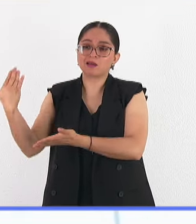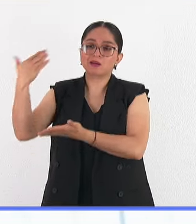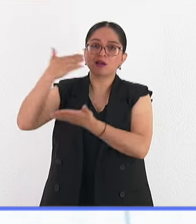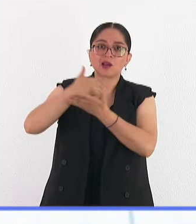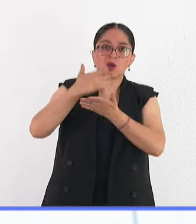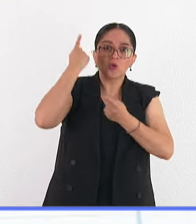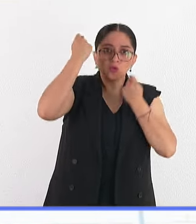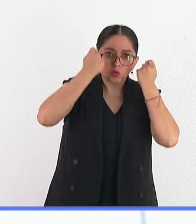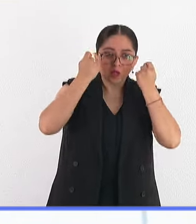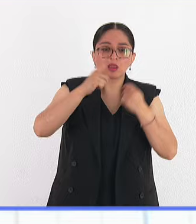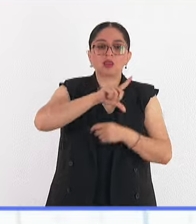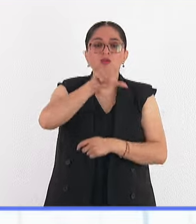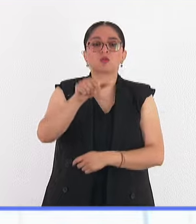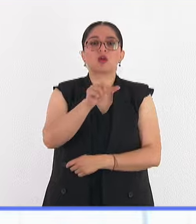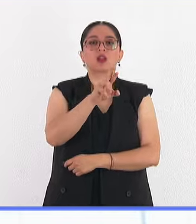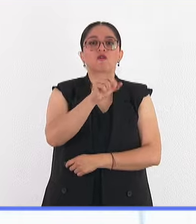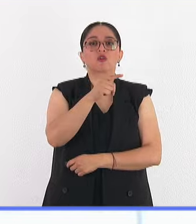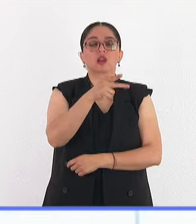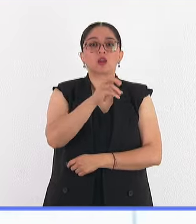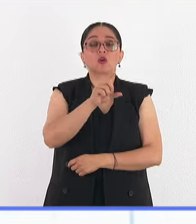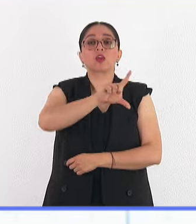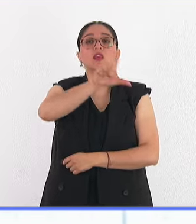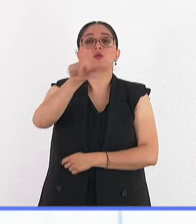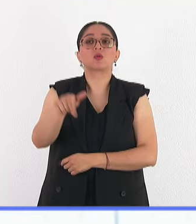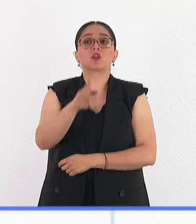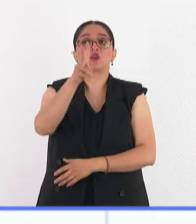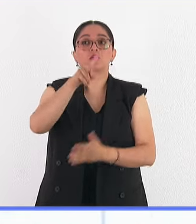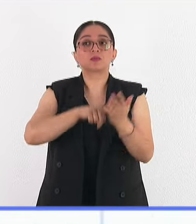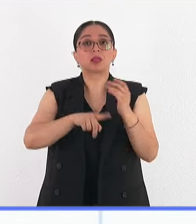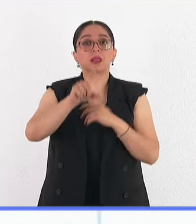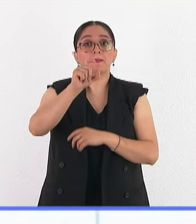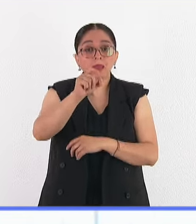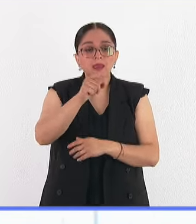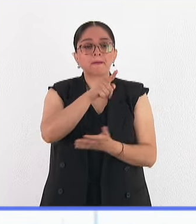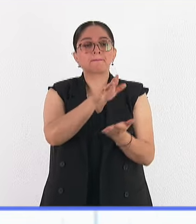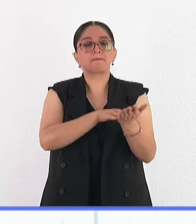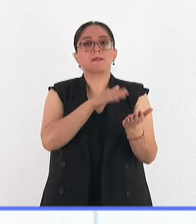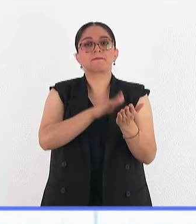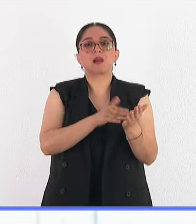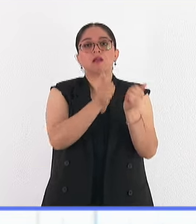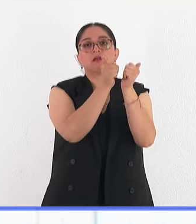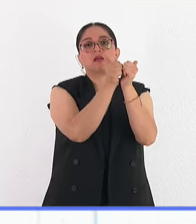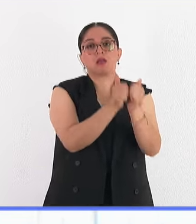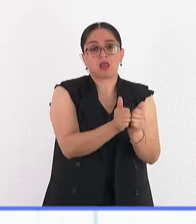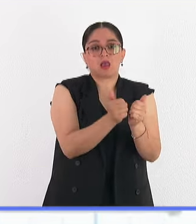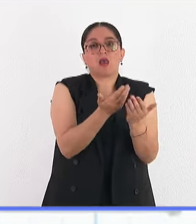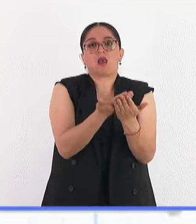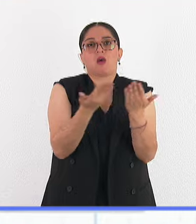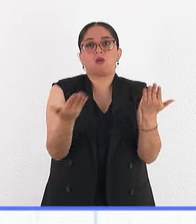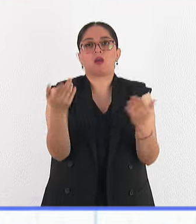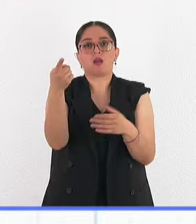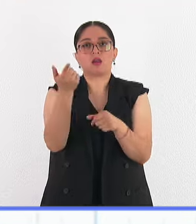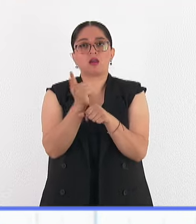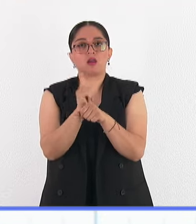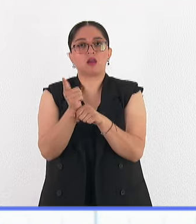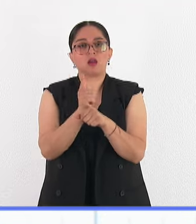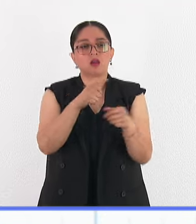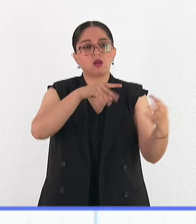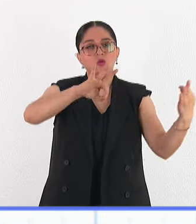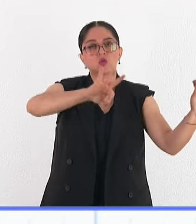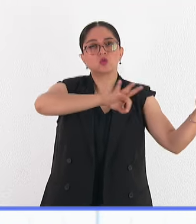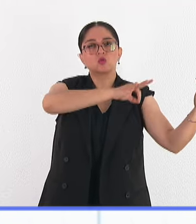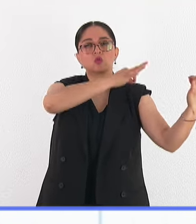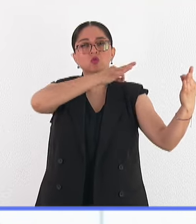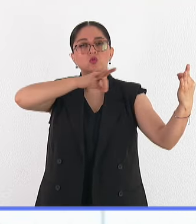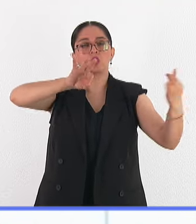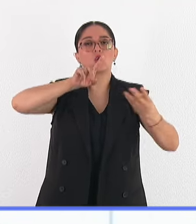Luego fue refugiado y en 2020 obtuvo su carta de residencia permanente. Así pudo mantener su sueño y hoy estudia la licenciatura en instrumentista de violín